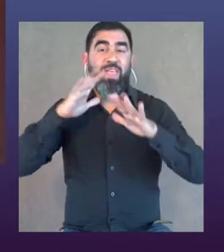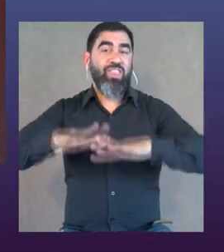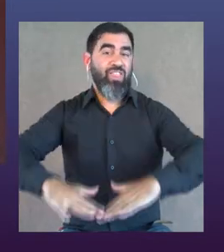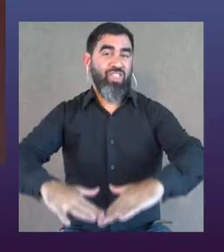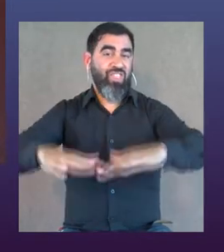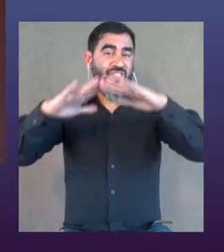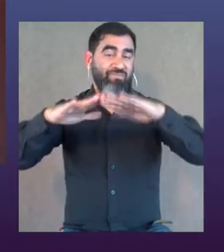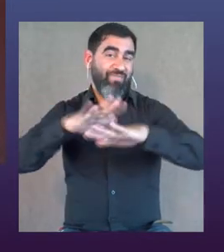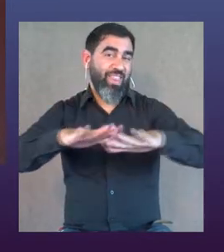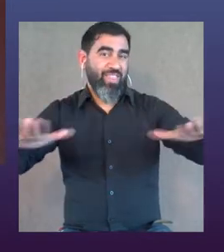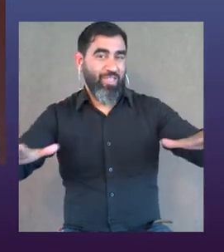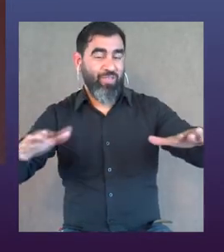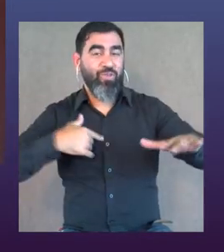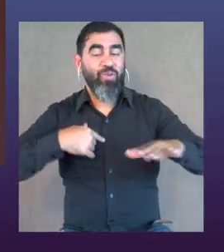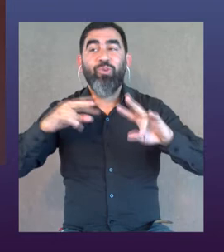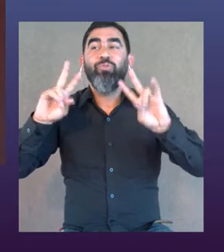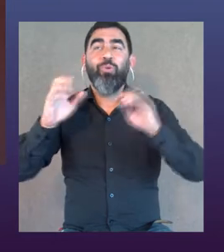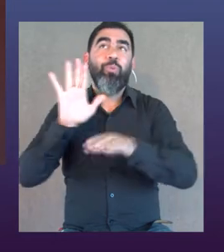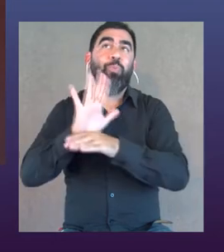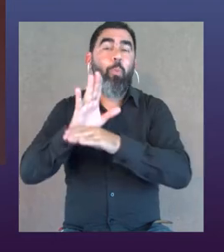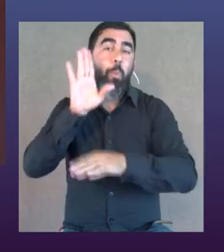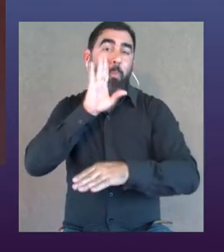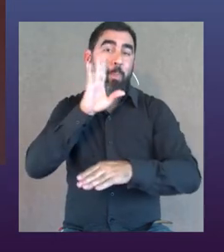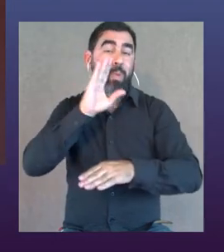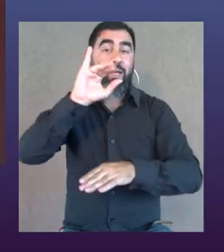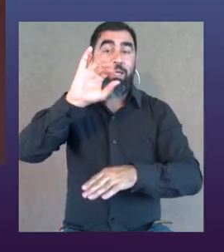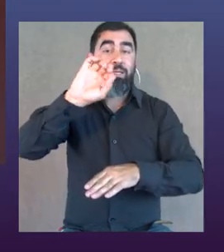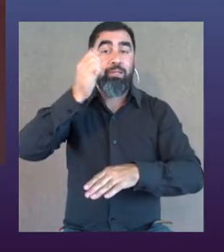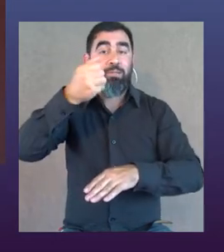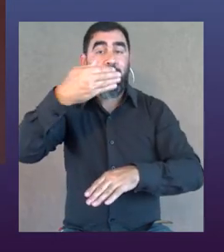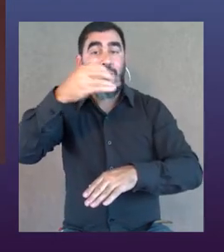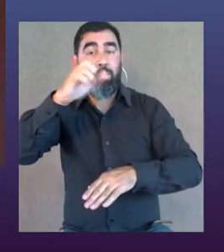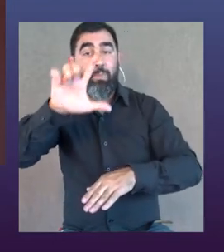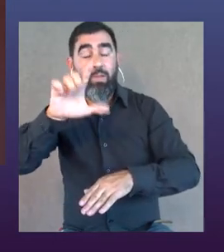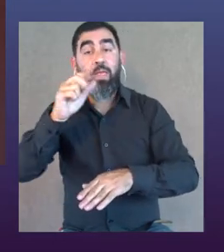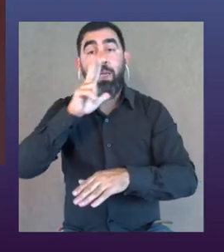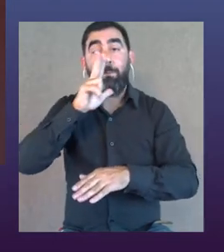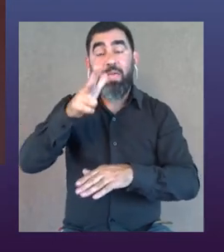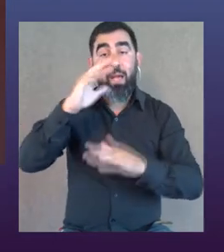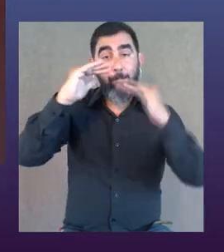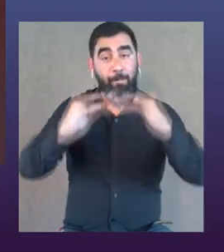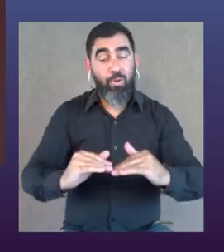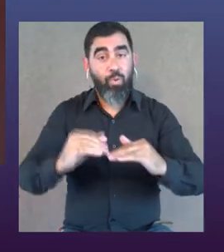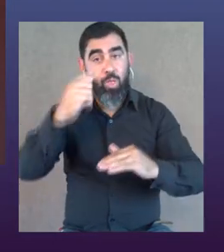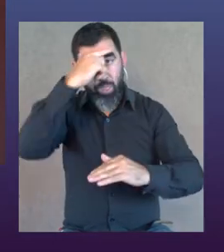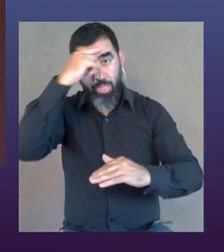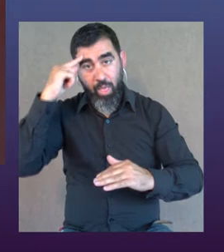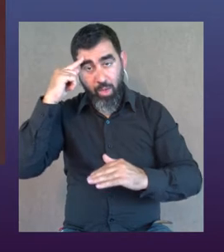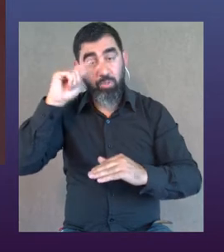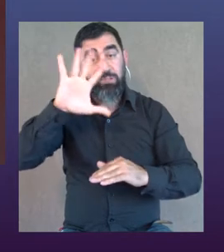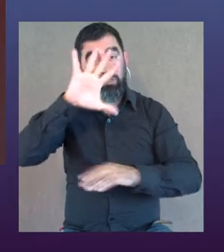vengo del campo de la crianza. O sea, creo que acá estoy más que nada como mamá, mamá de Isabel. Tengo tres hijos, mi hija menor tiene